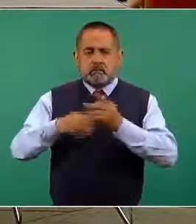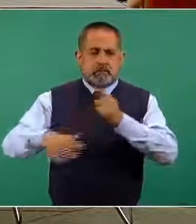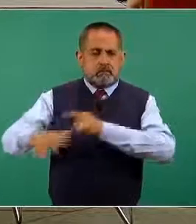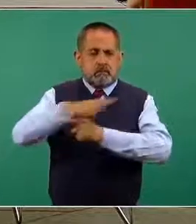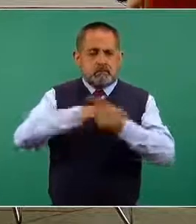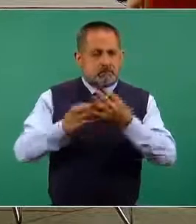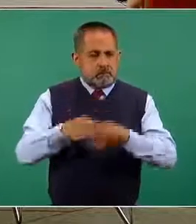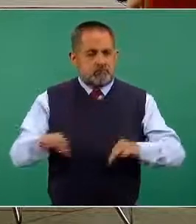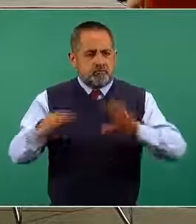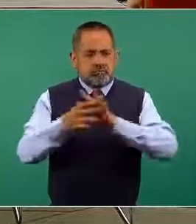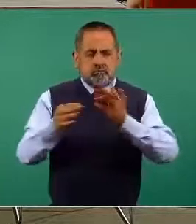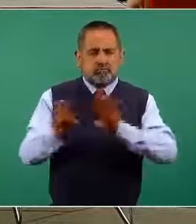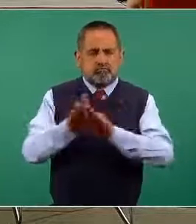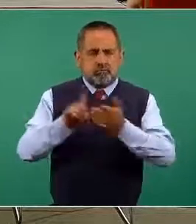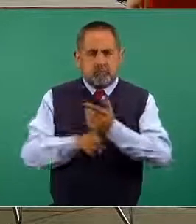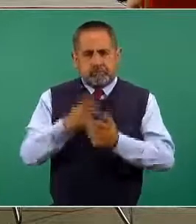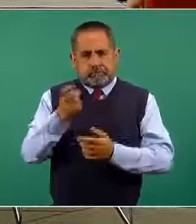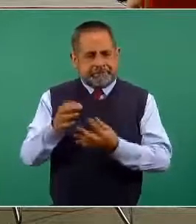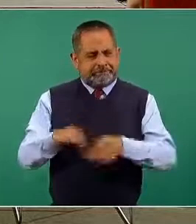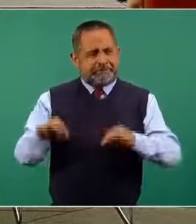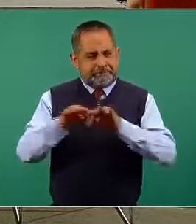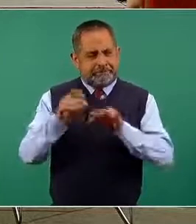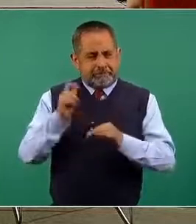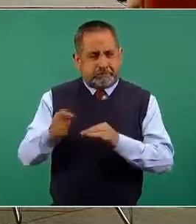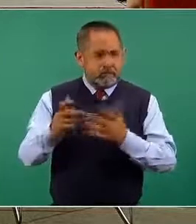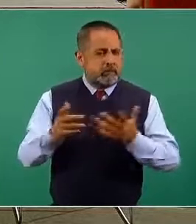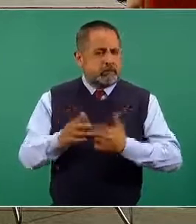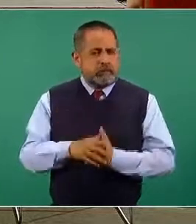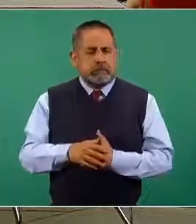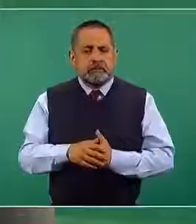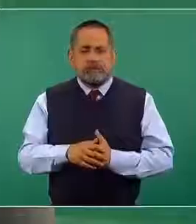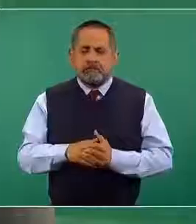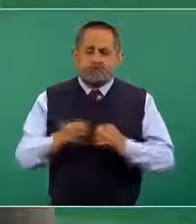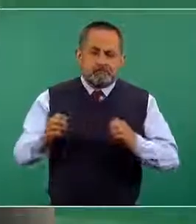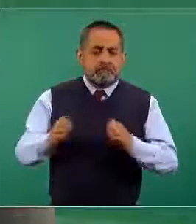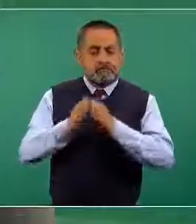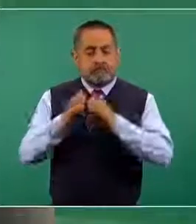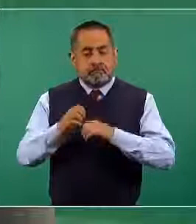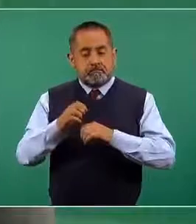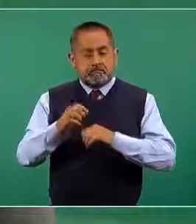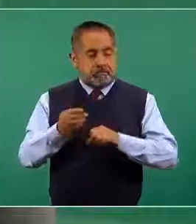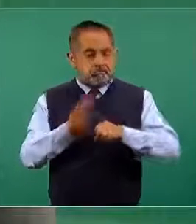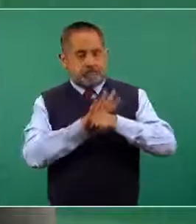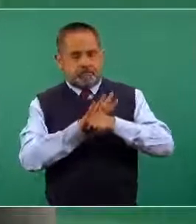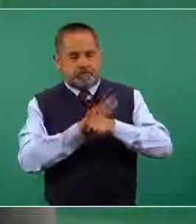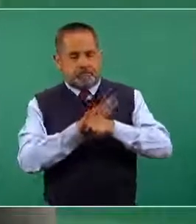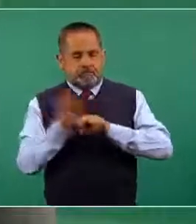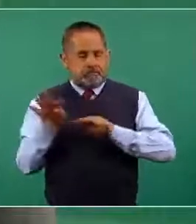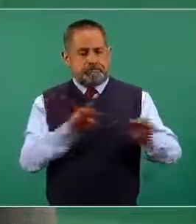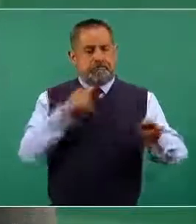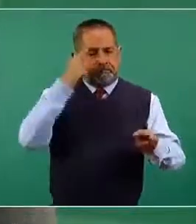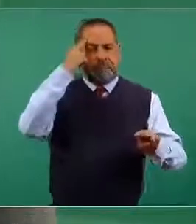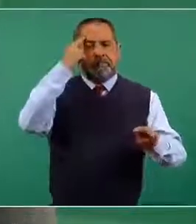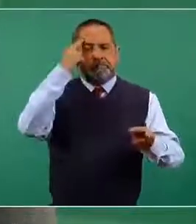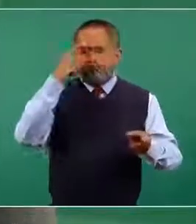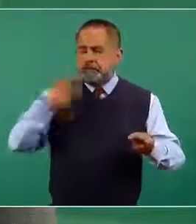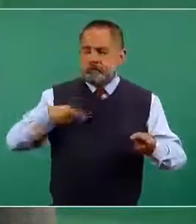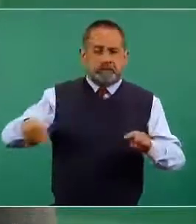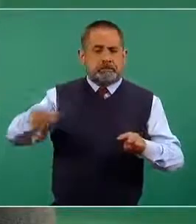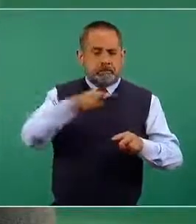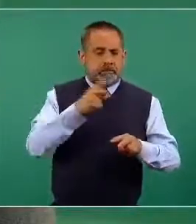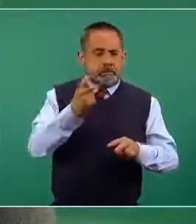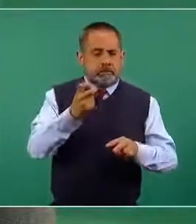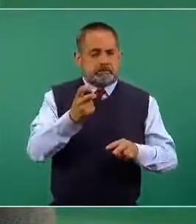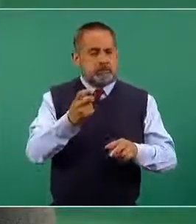importante y que esta emergencia, me parece que también ha volteado, hemos volteado como sociedad a ver